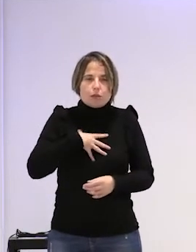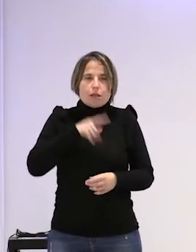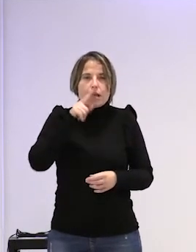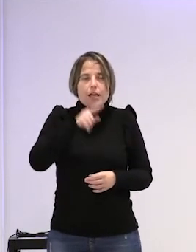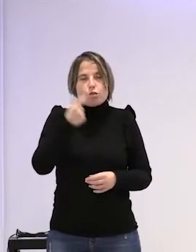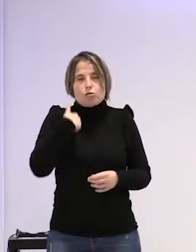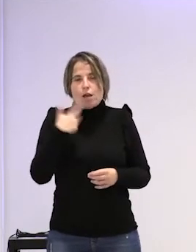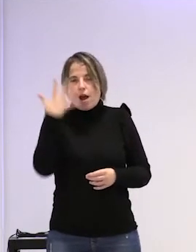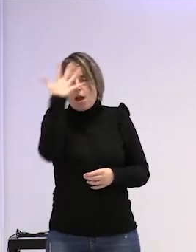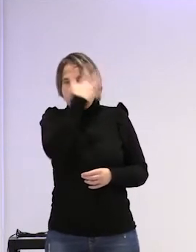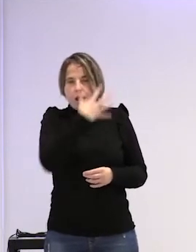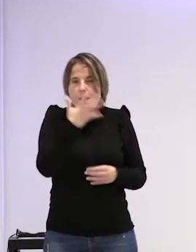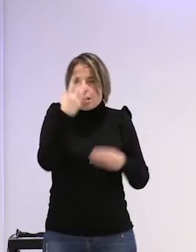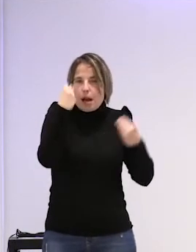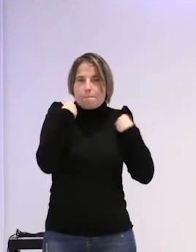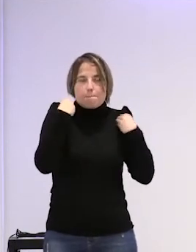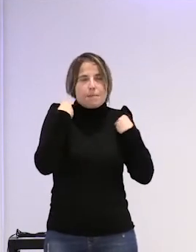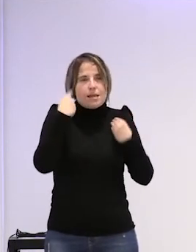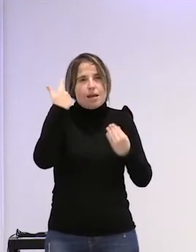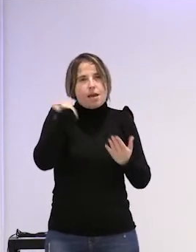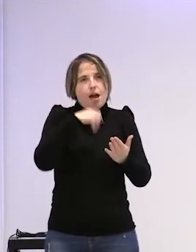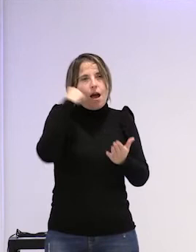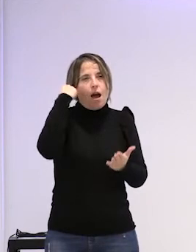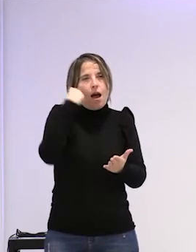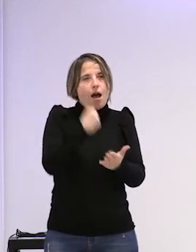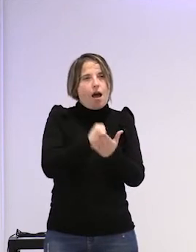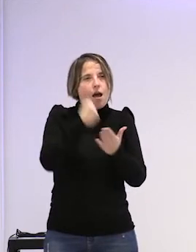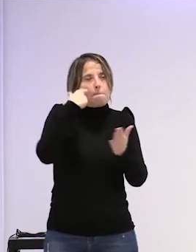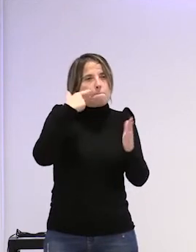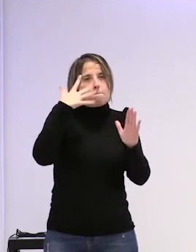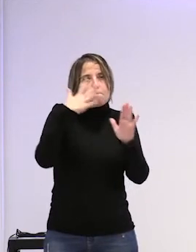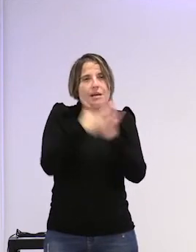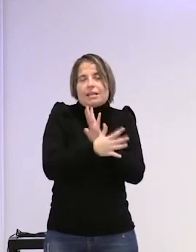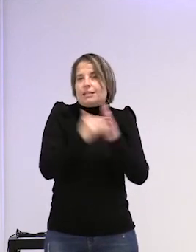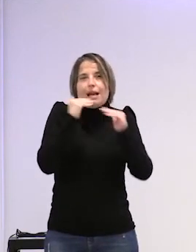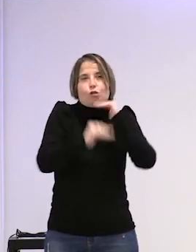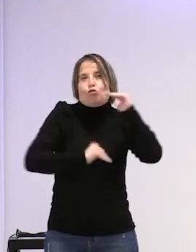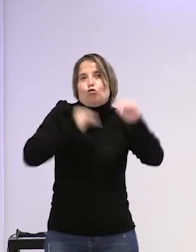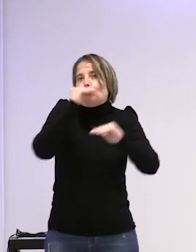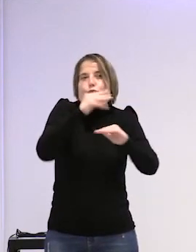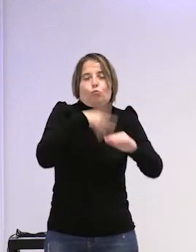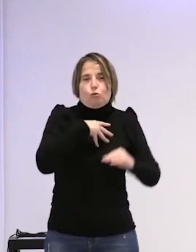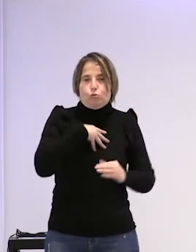quedar nublado y tu vida va a quedar vamos no se puede superar